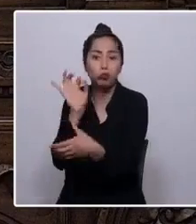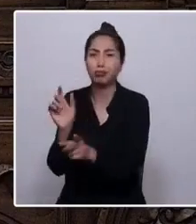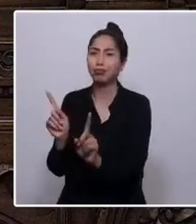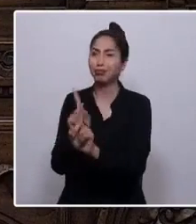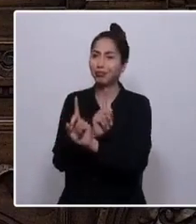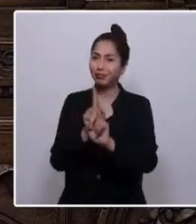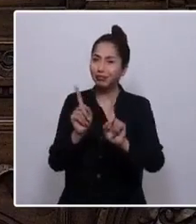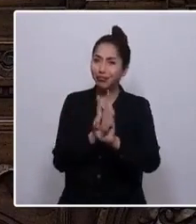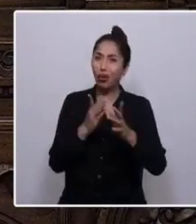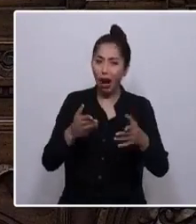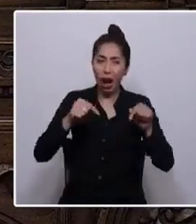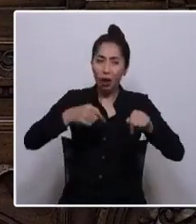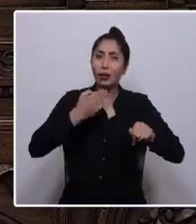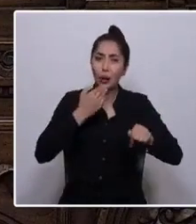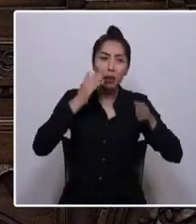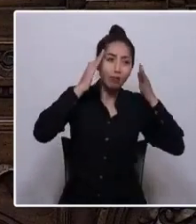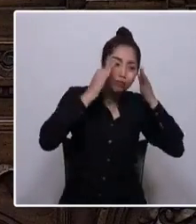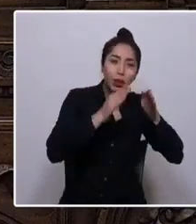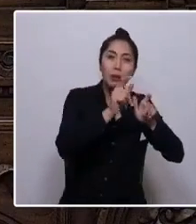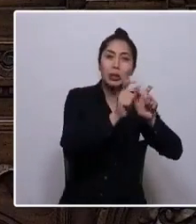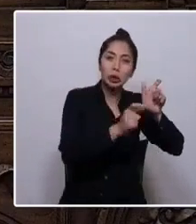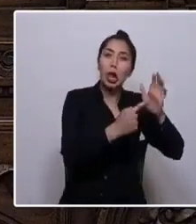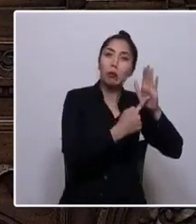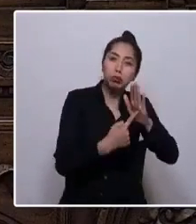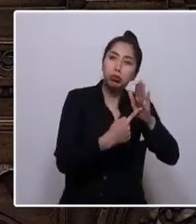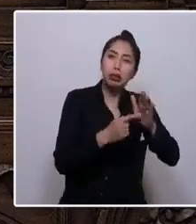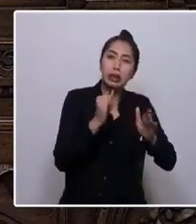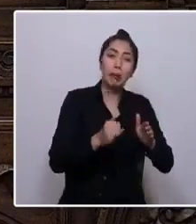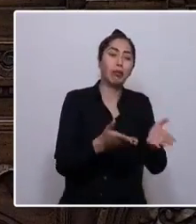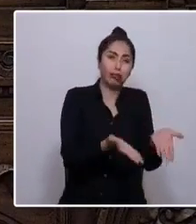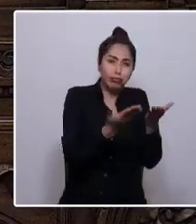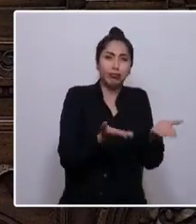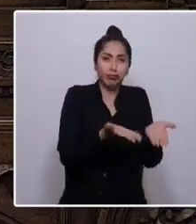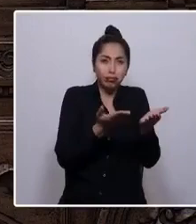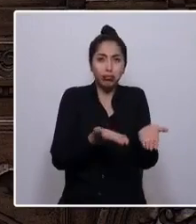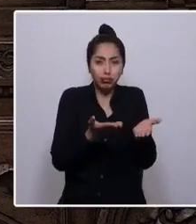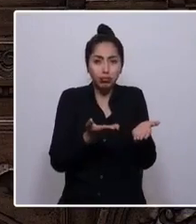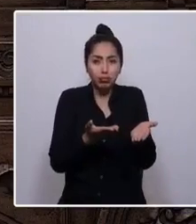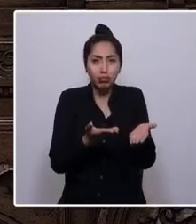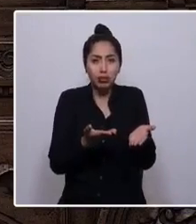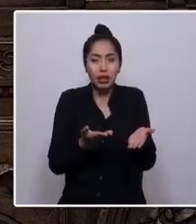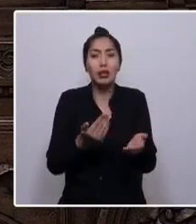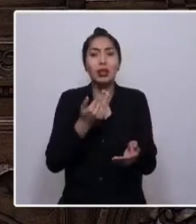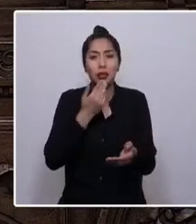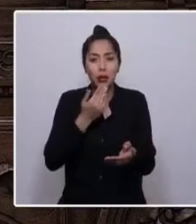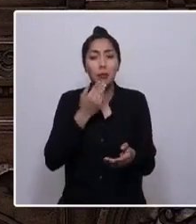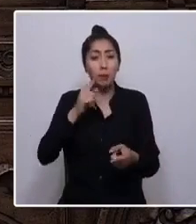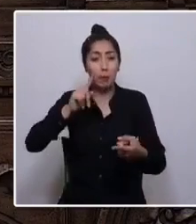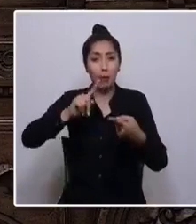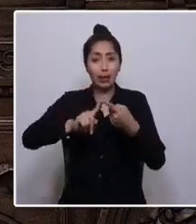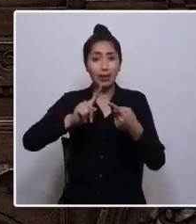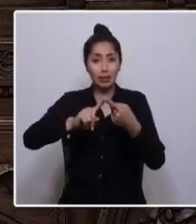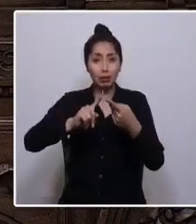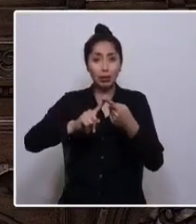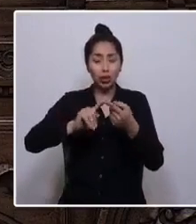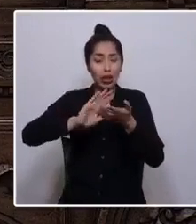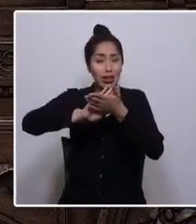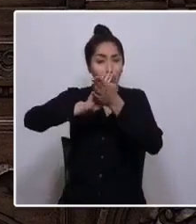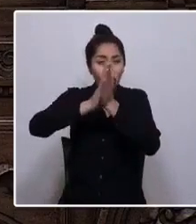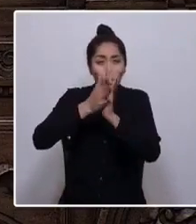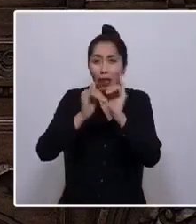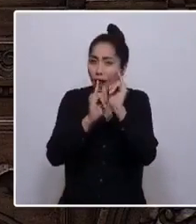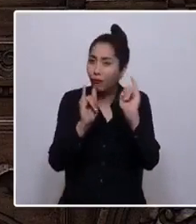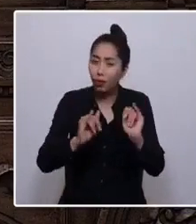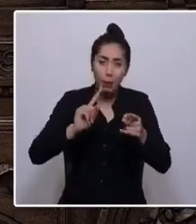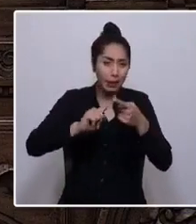abnegados y abnegadas servidoras públicas, sino como la expansión de la participación en todas sus formas.